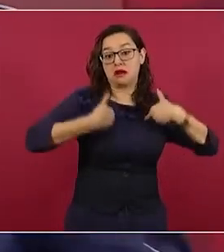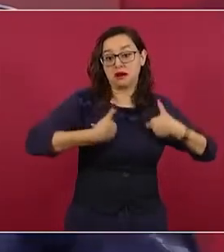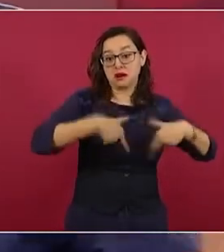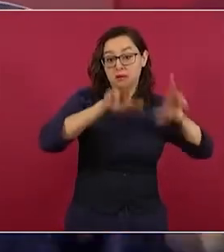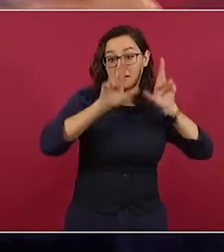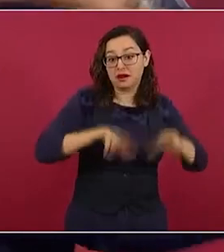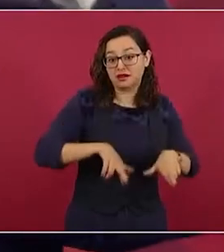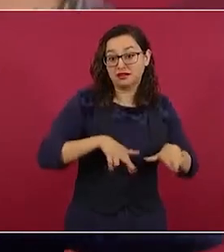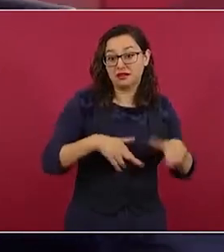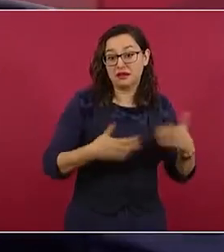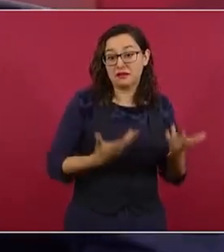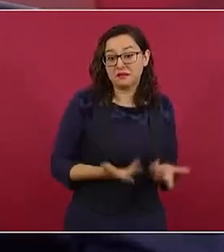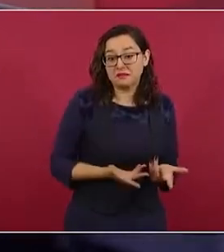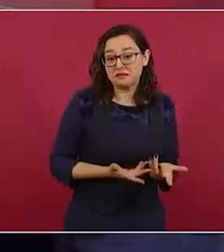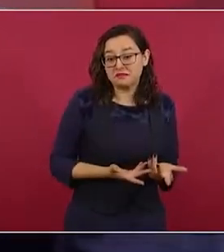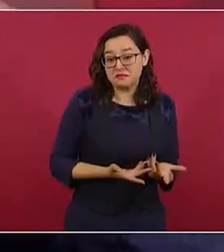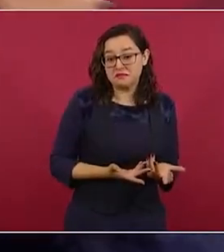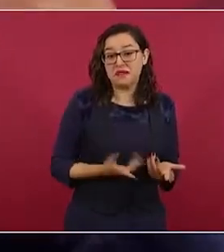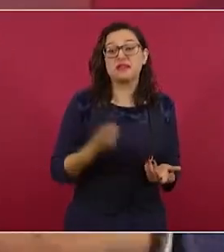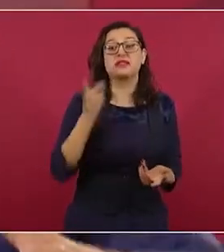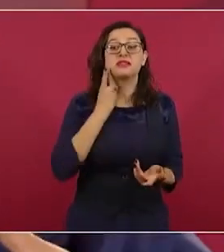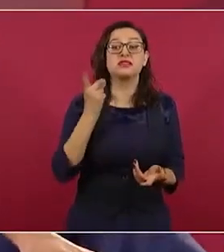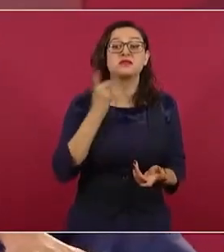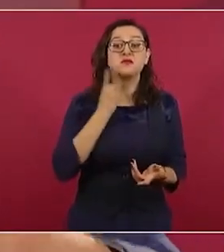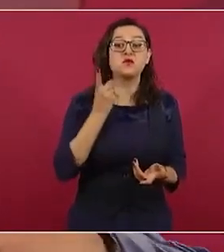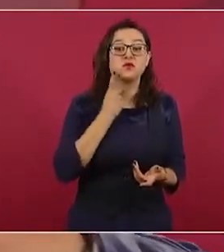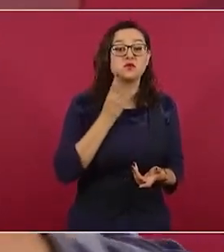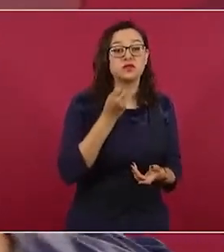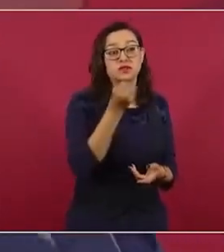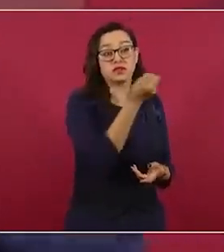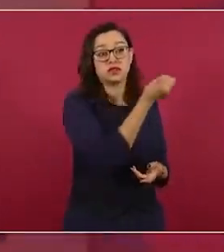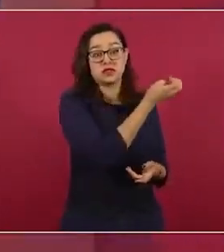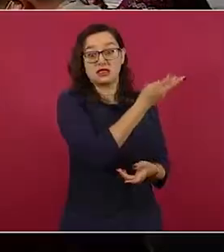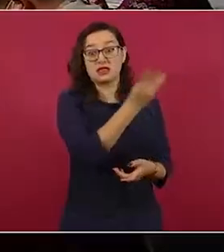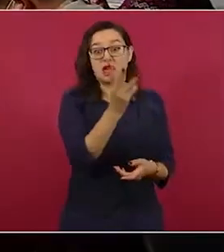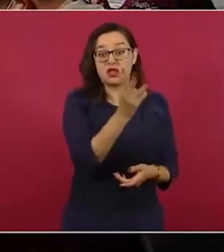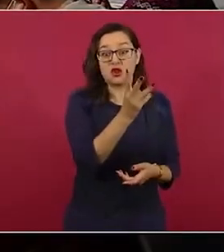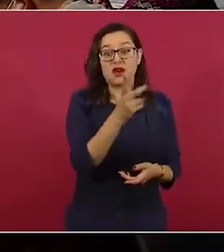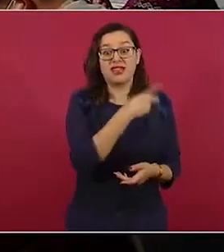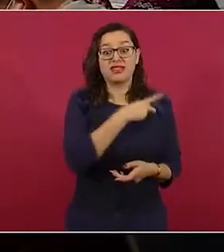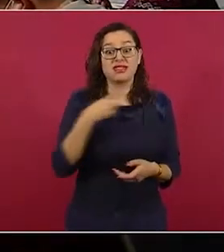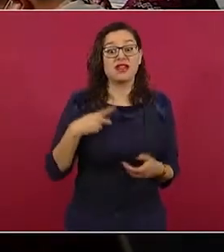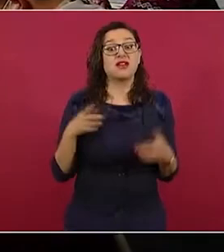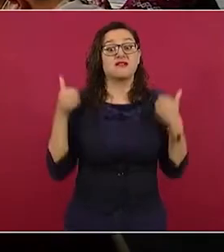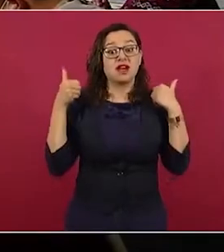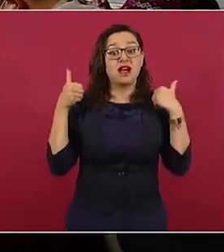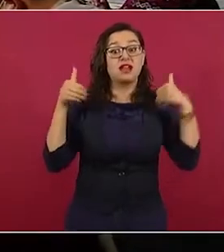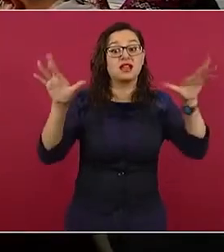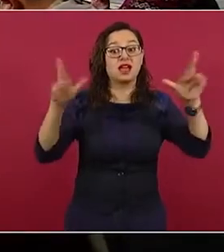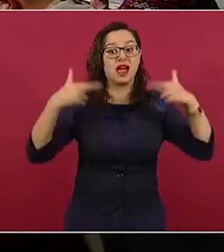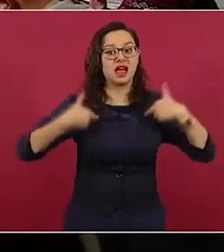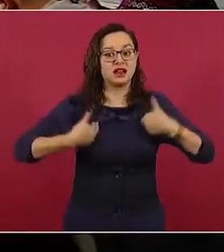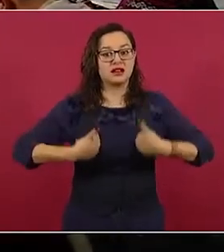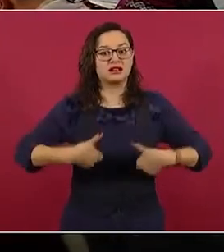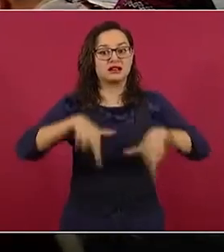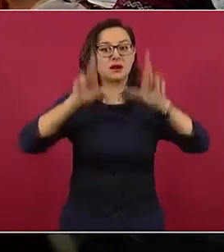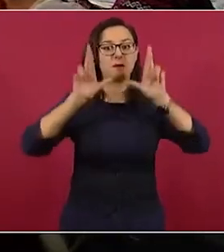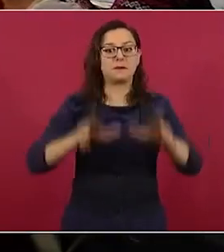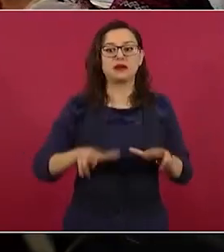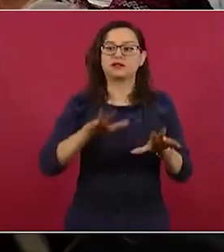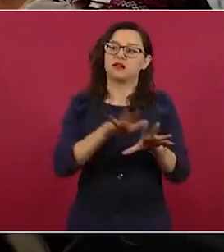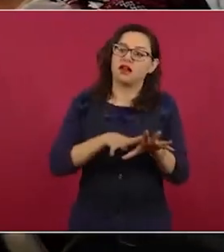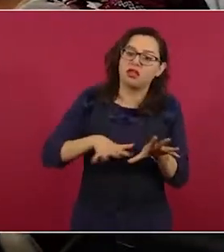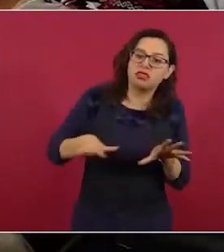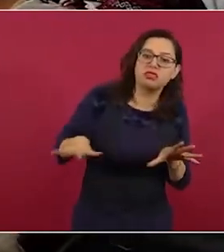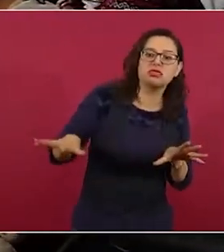Diputados que son electos para representar al pueblo. Por eso hay